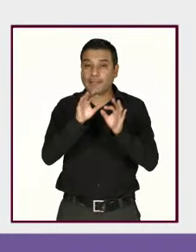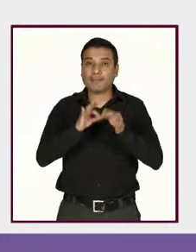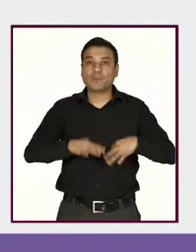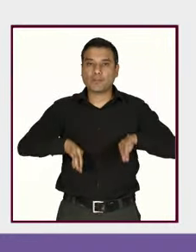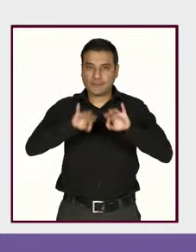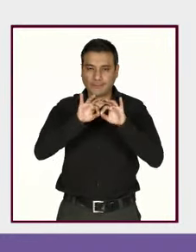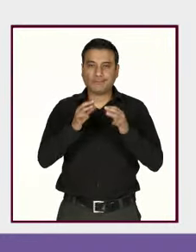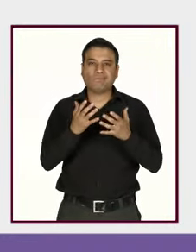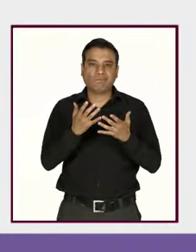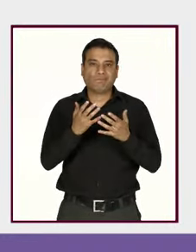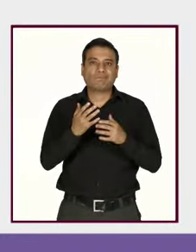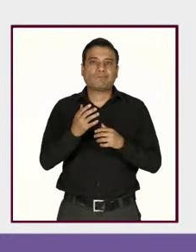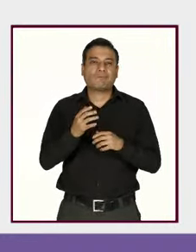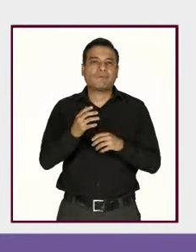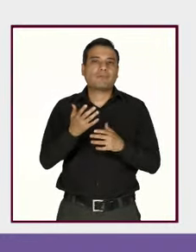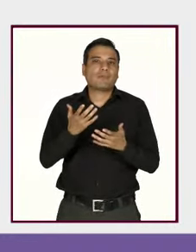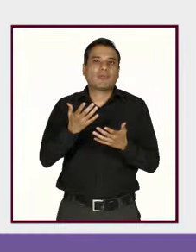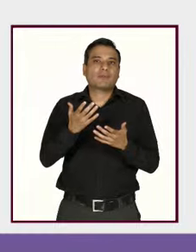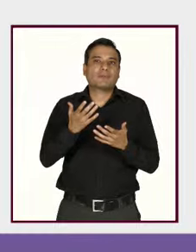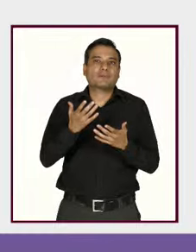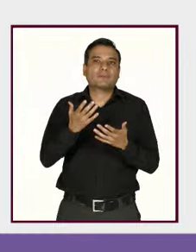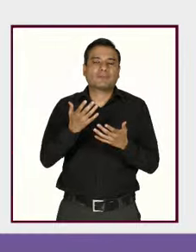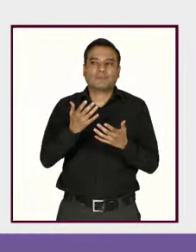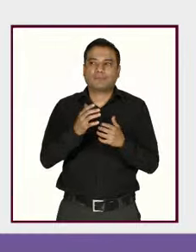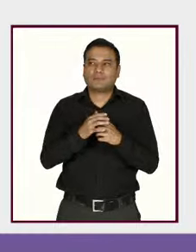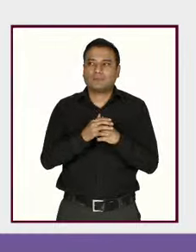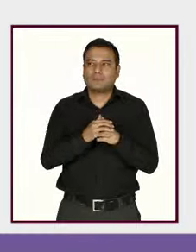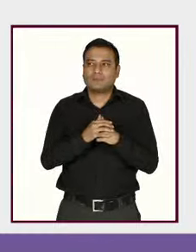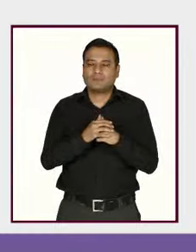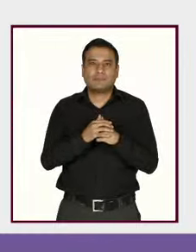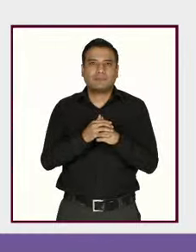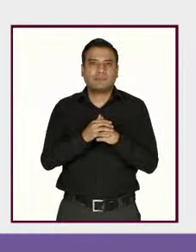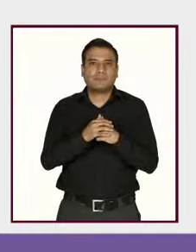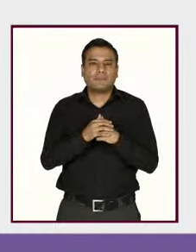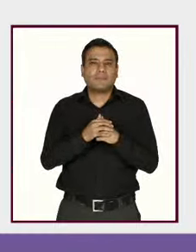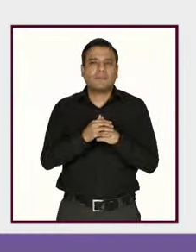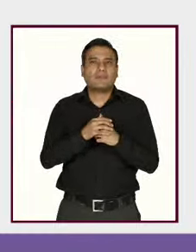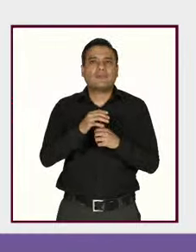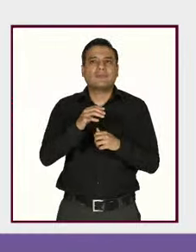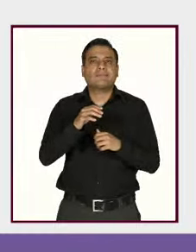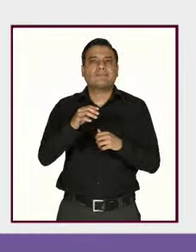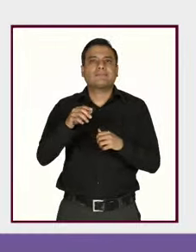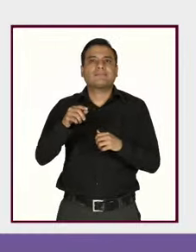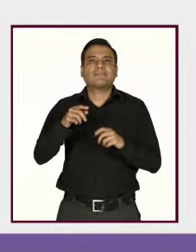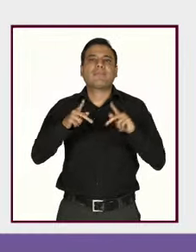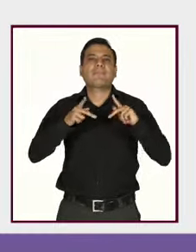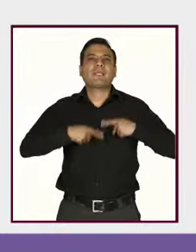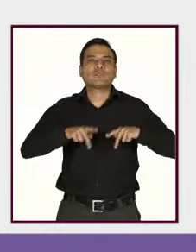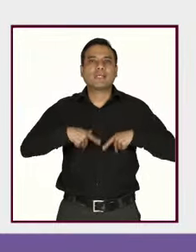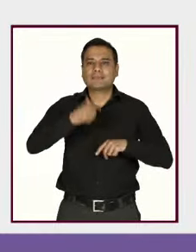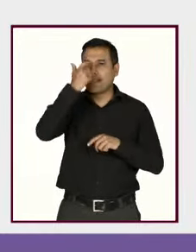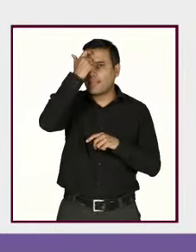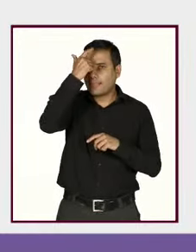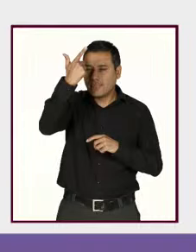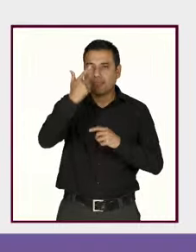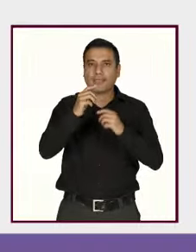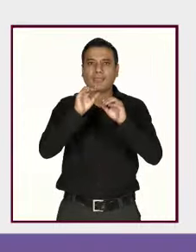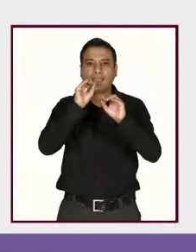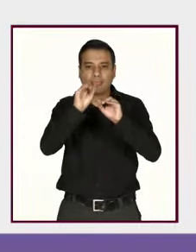capacitación a la comunidad audiovisual hay que capacitar a quienes generan contenidos